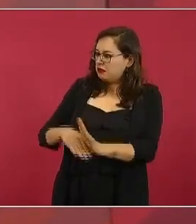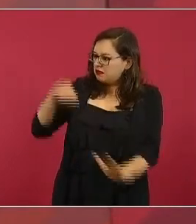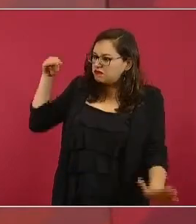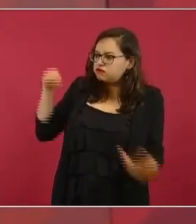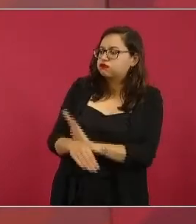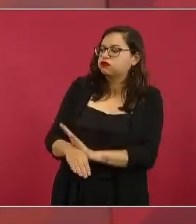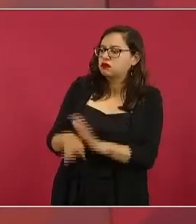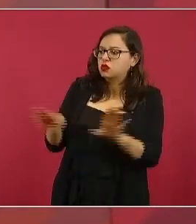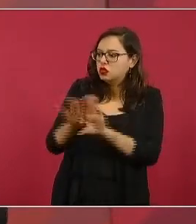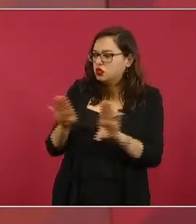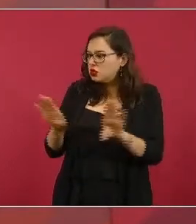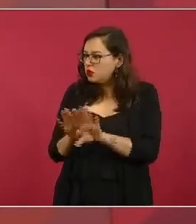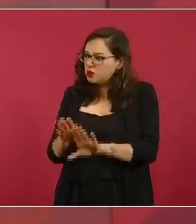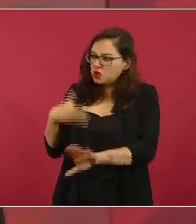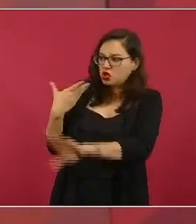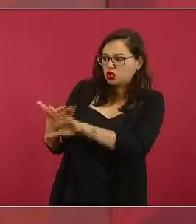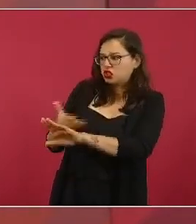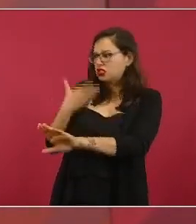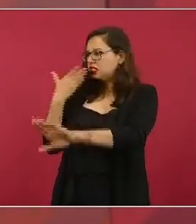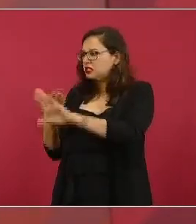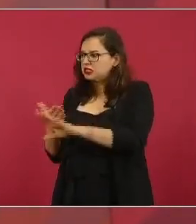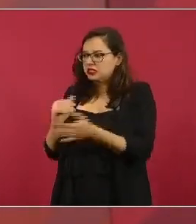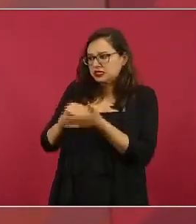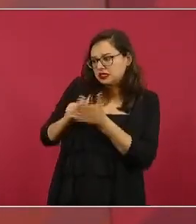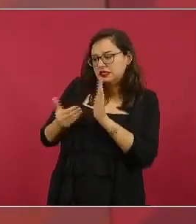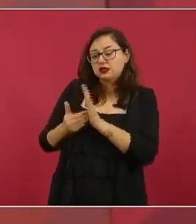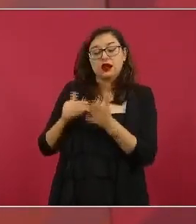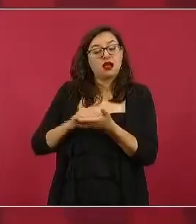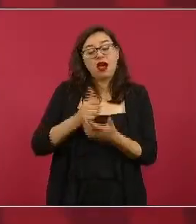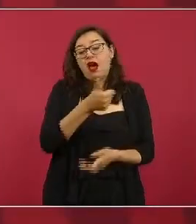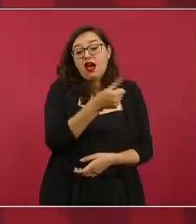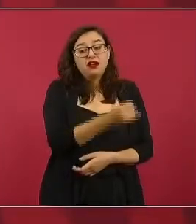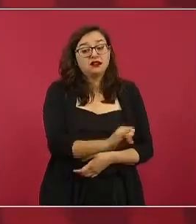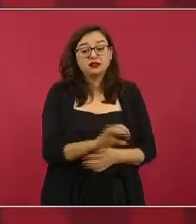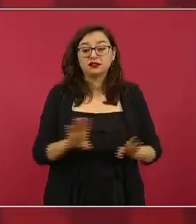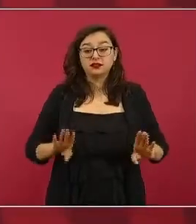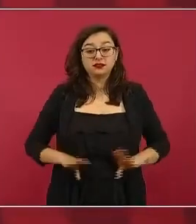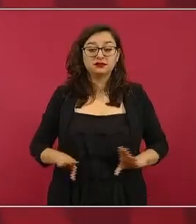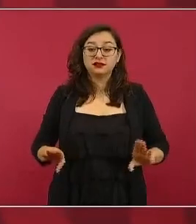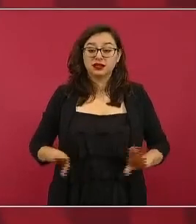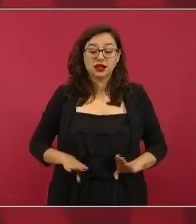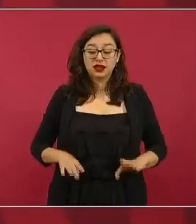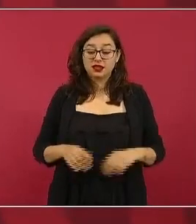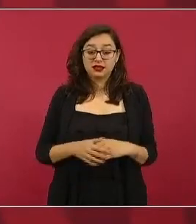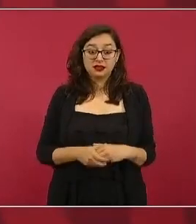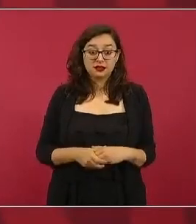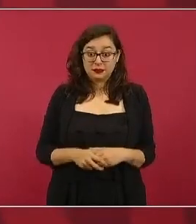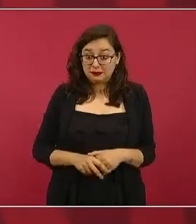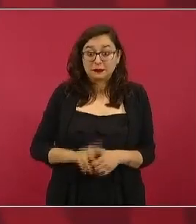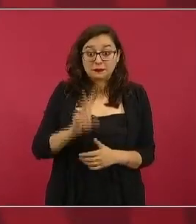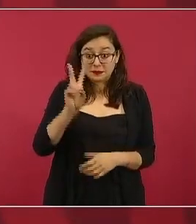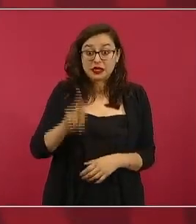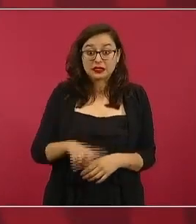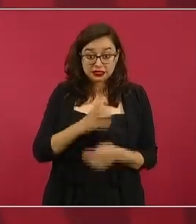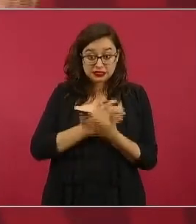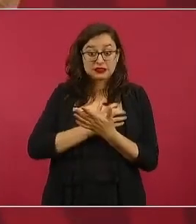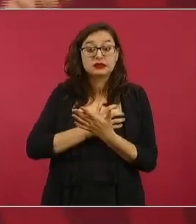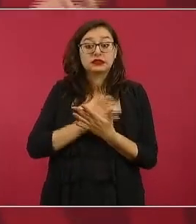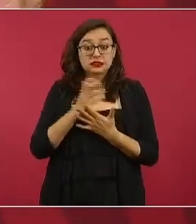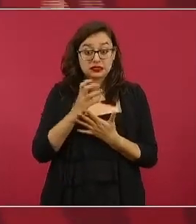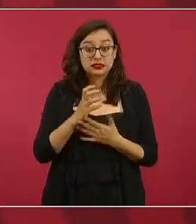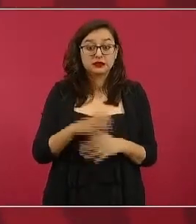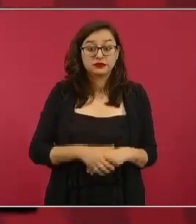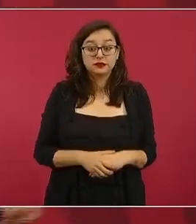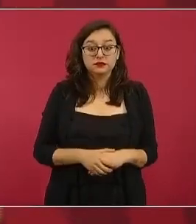gobierno bueno hasta en los casos más extremos cuando la pandemia